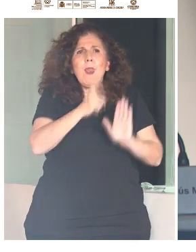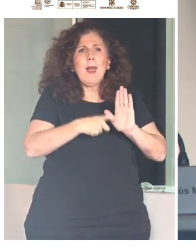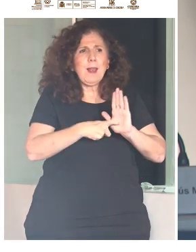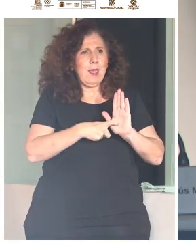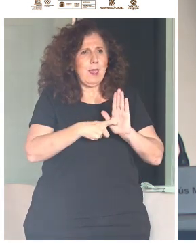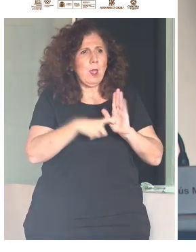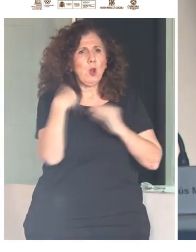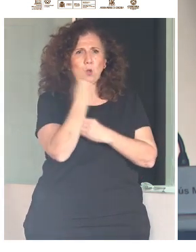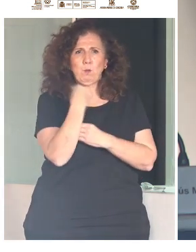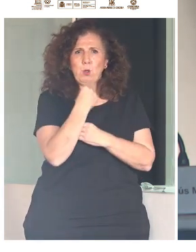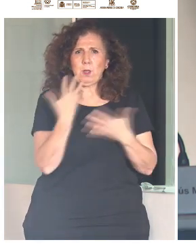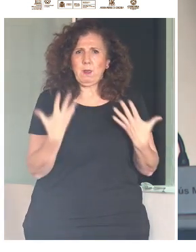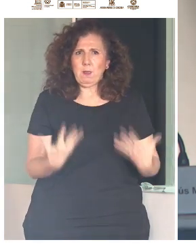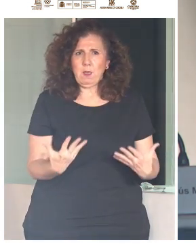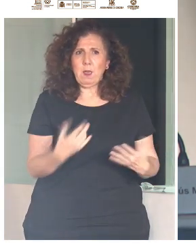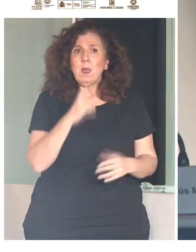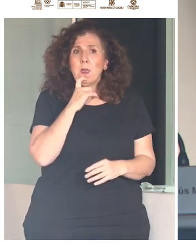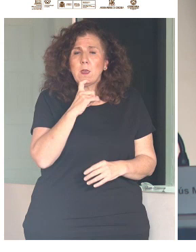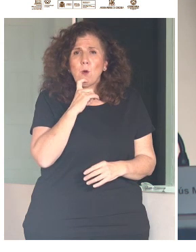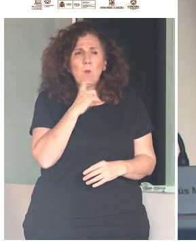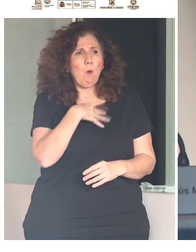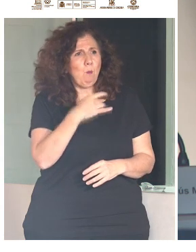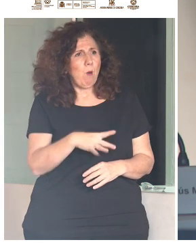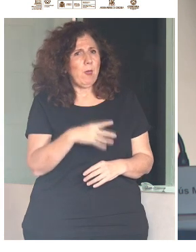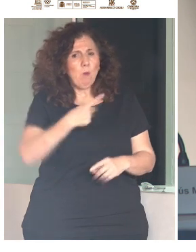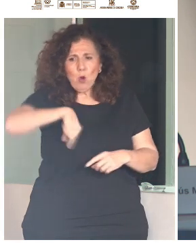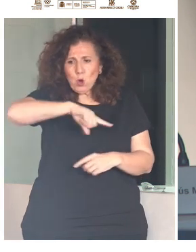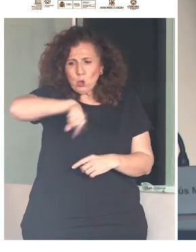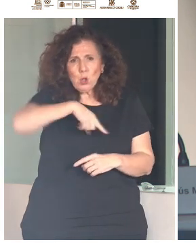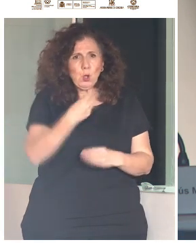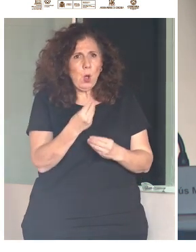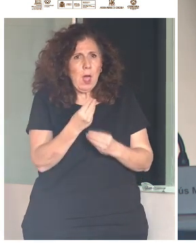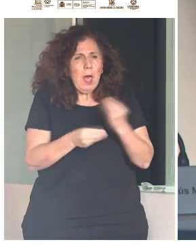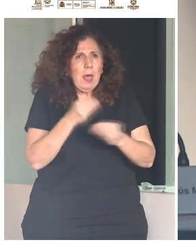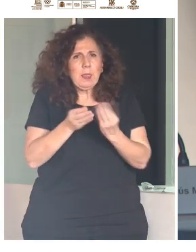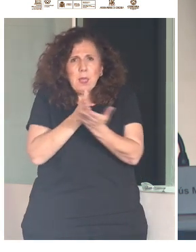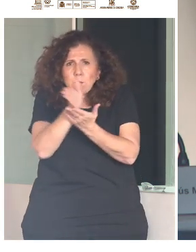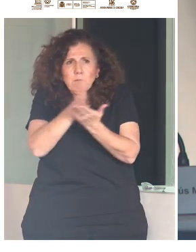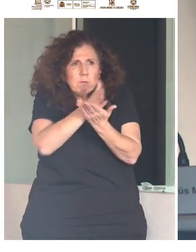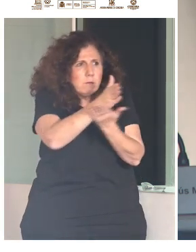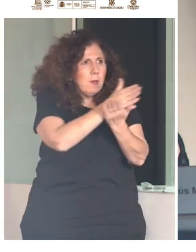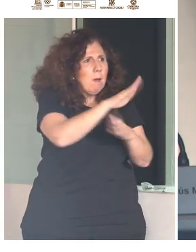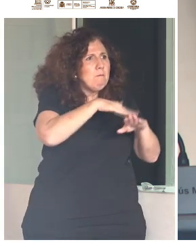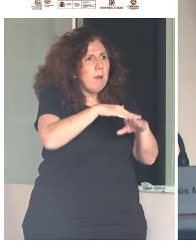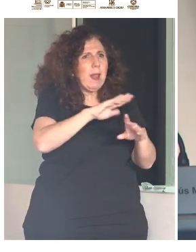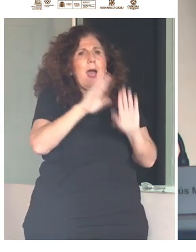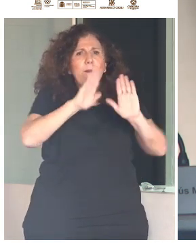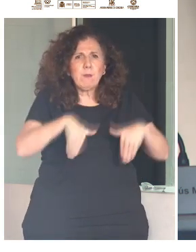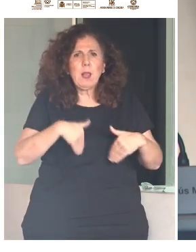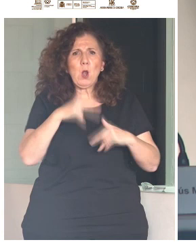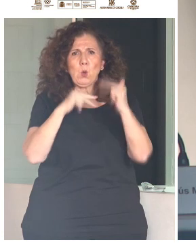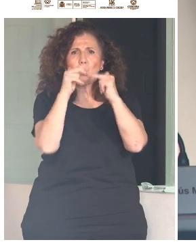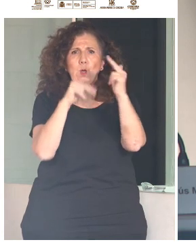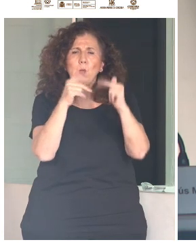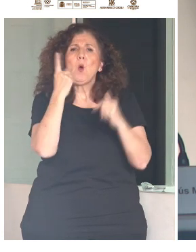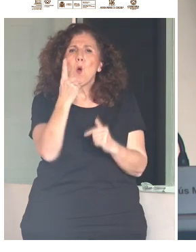¿Y cuáles son las vías que tenemos o de las que disponemos para construir una cultura inclusiva, una cultura